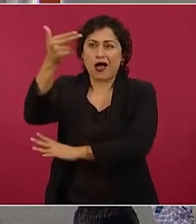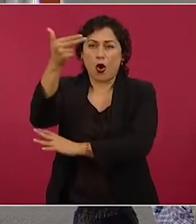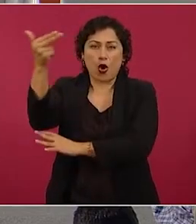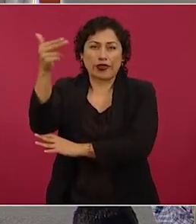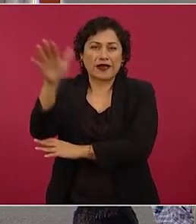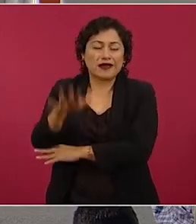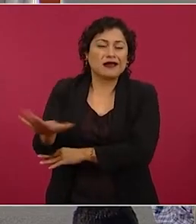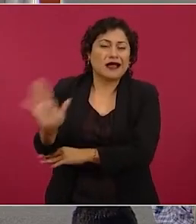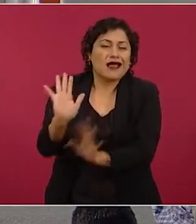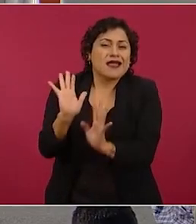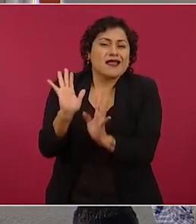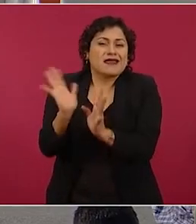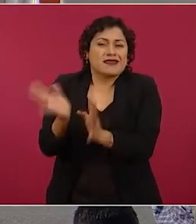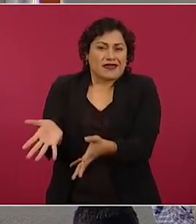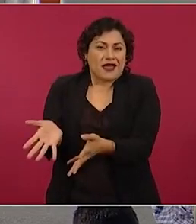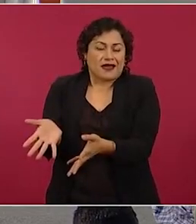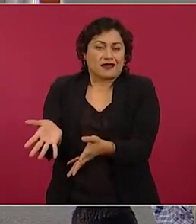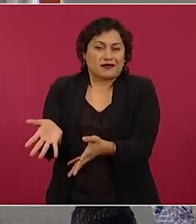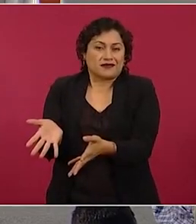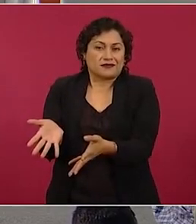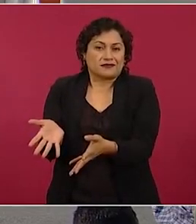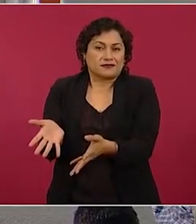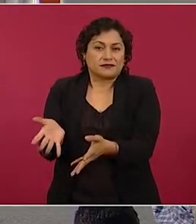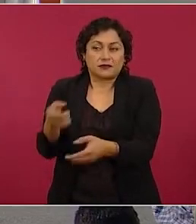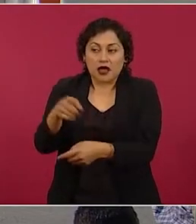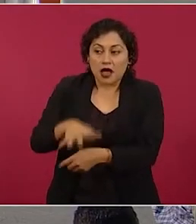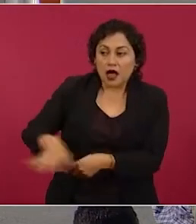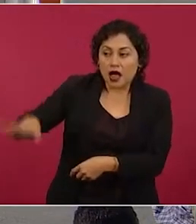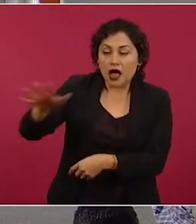monte alto, no hay selva,